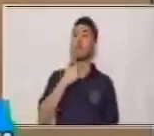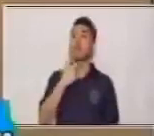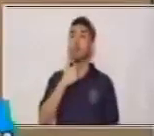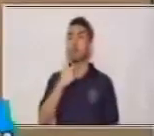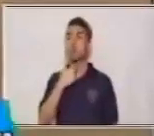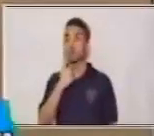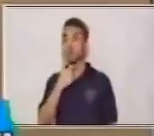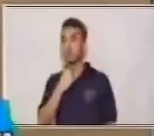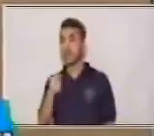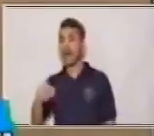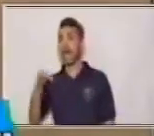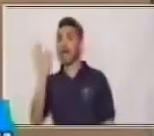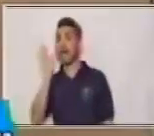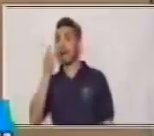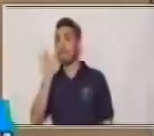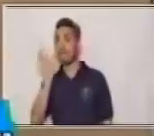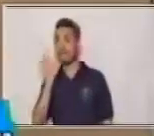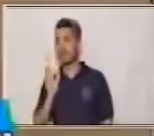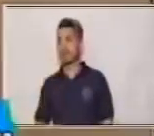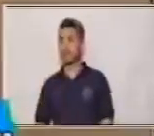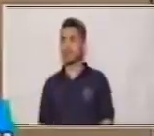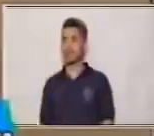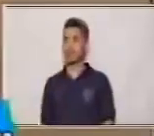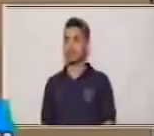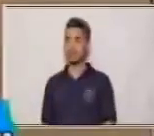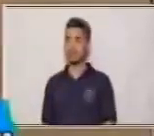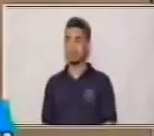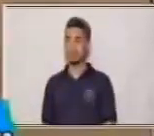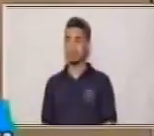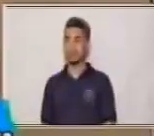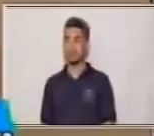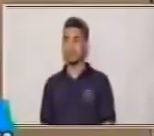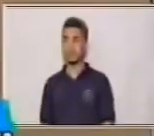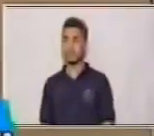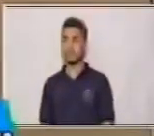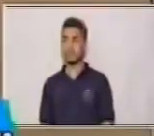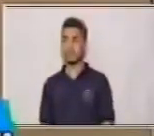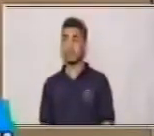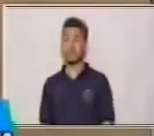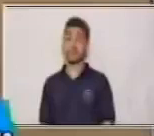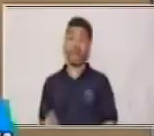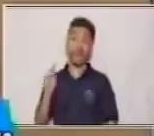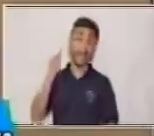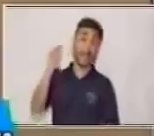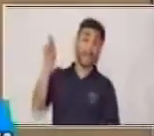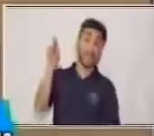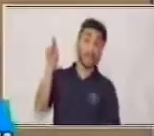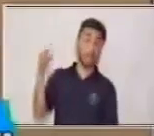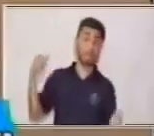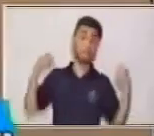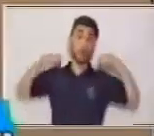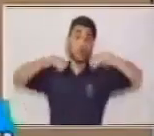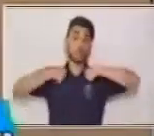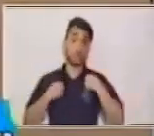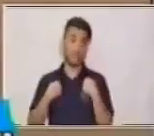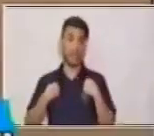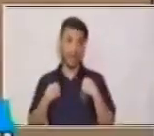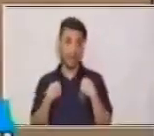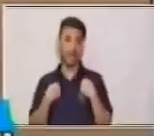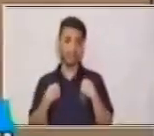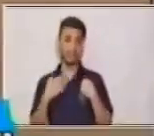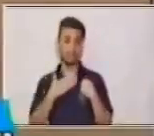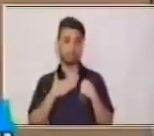gusta el café. Aquella mochila